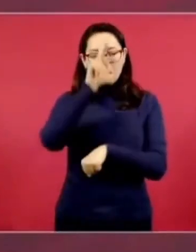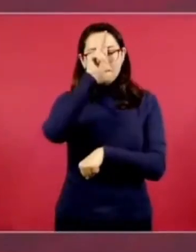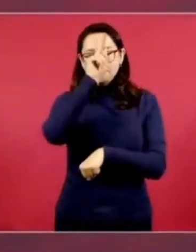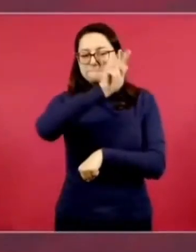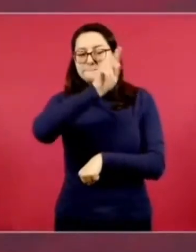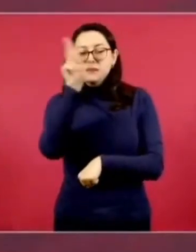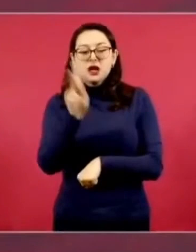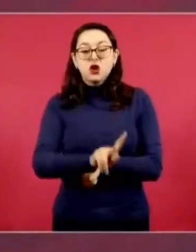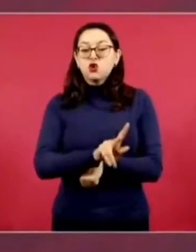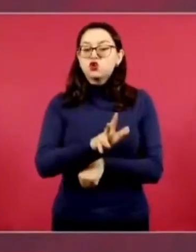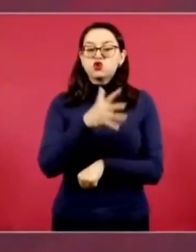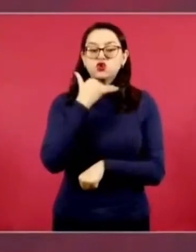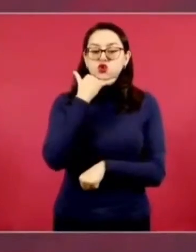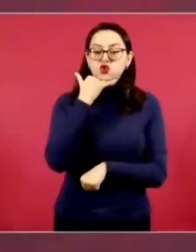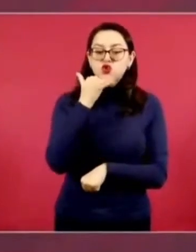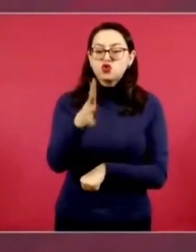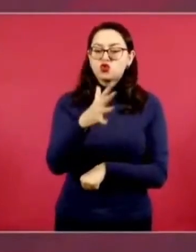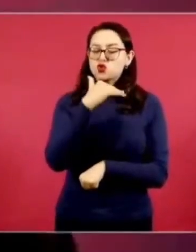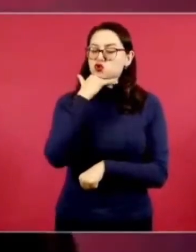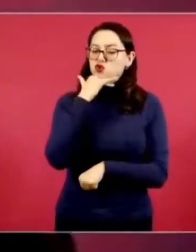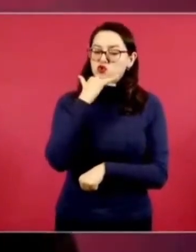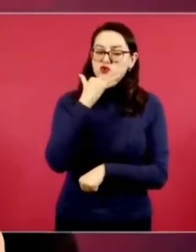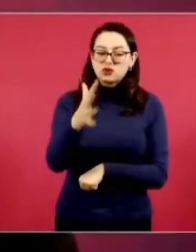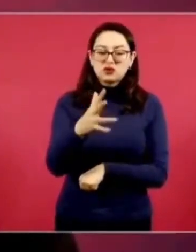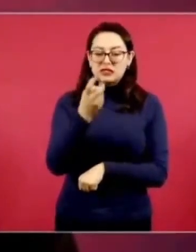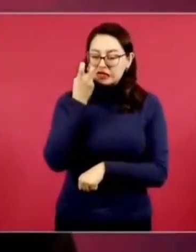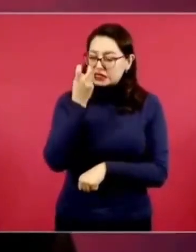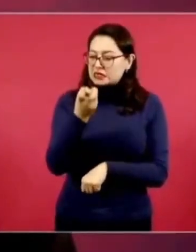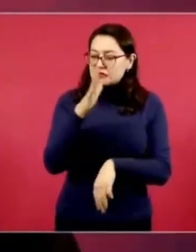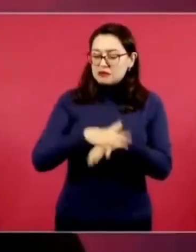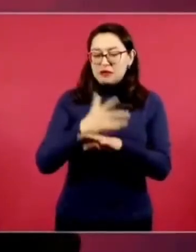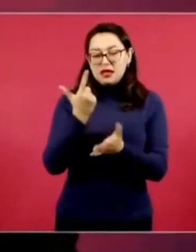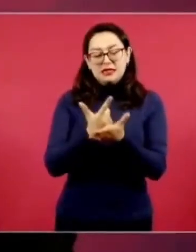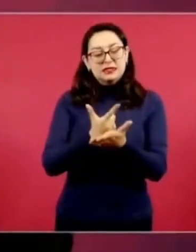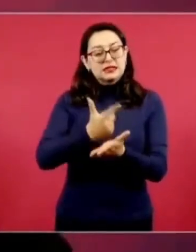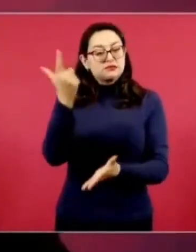Es el principal problema de México, la corrupción política.